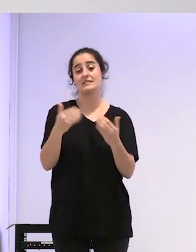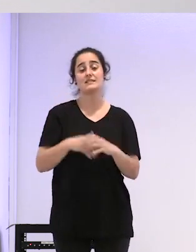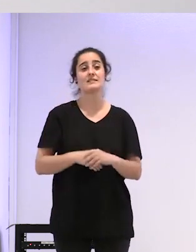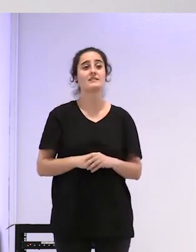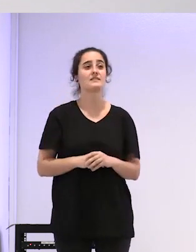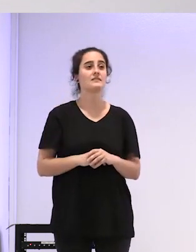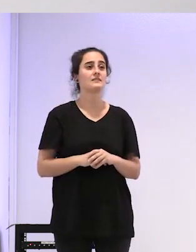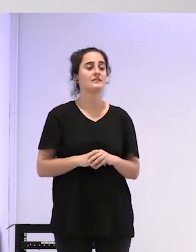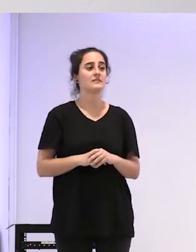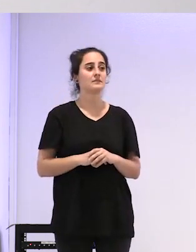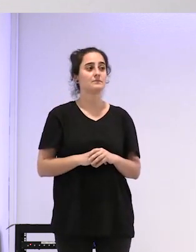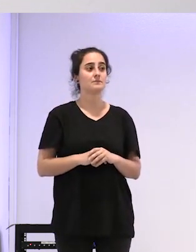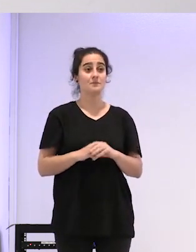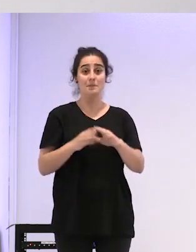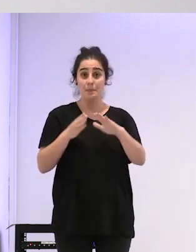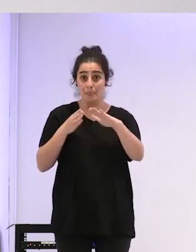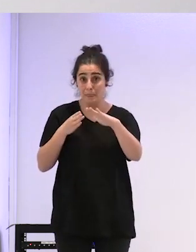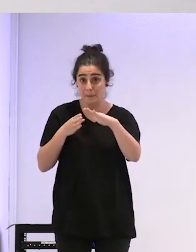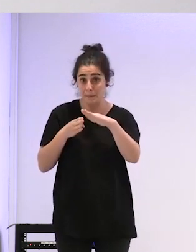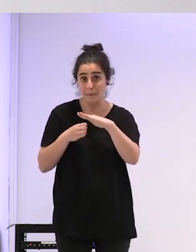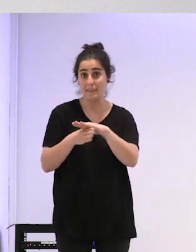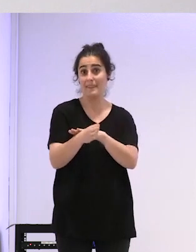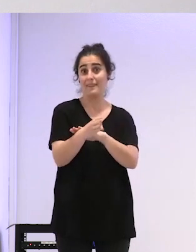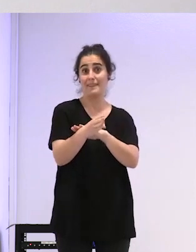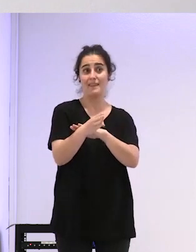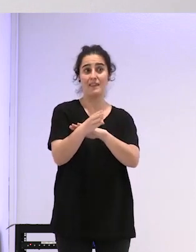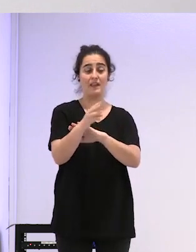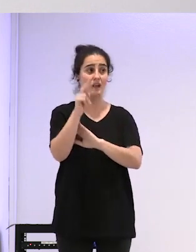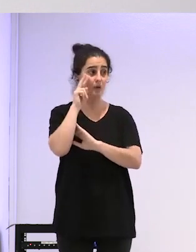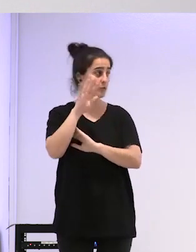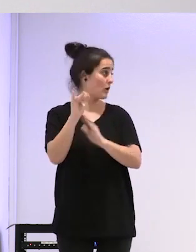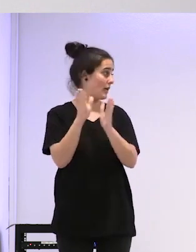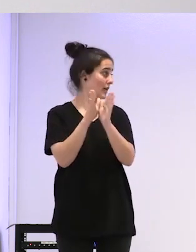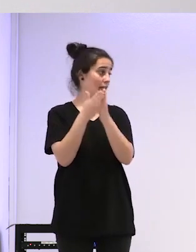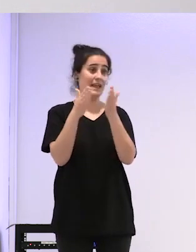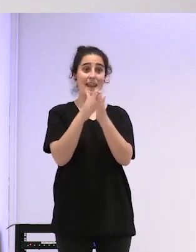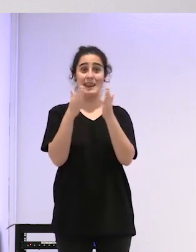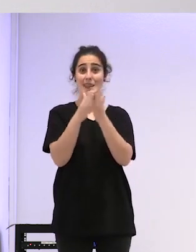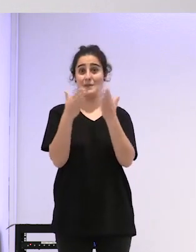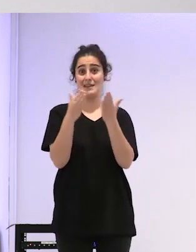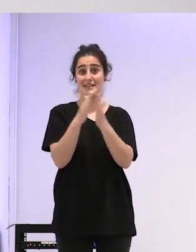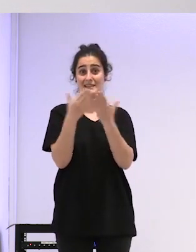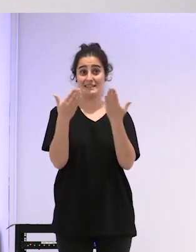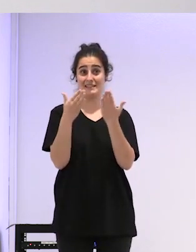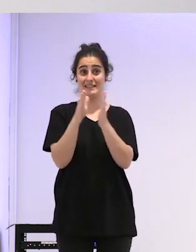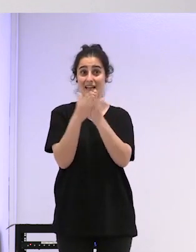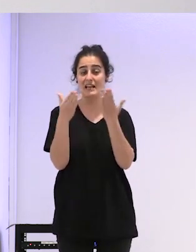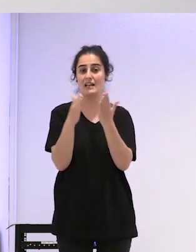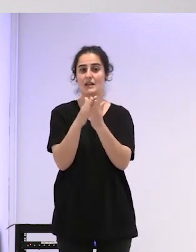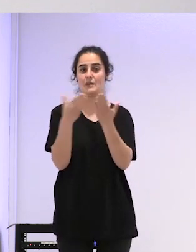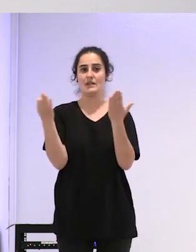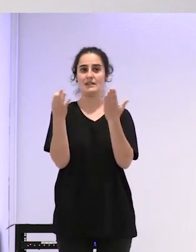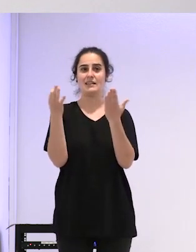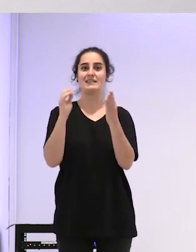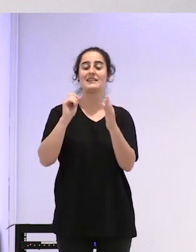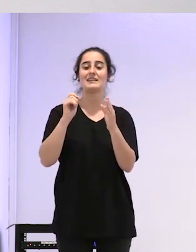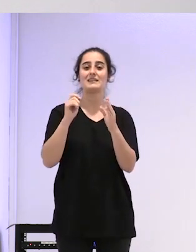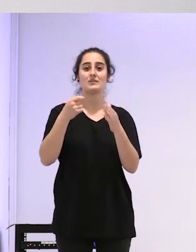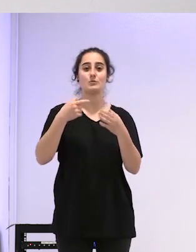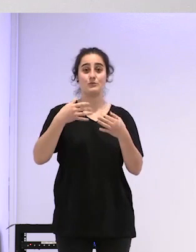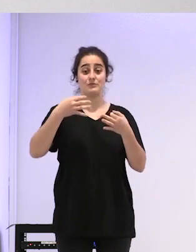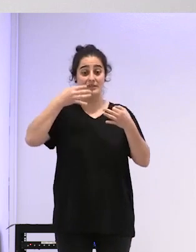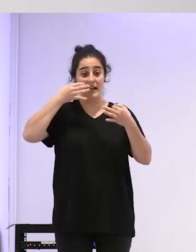en la entrada habréis visto tal vez que hay nuestras libretas que son el diagnóstico sobre las